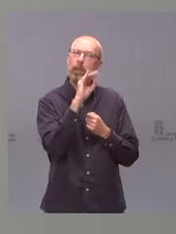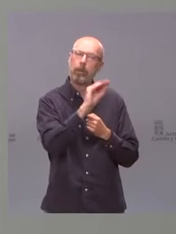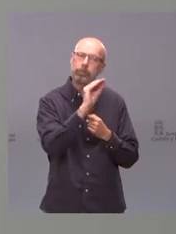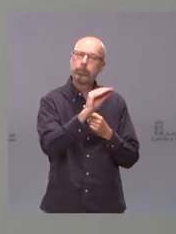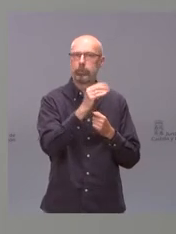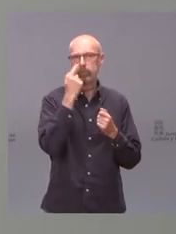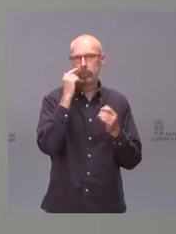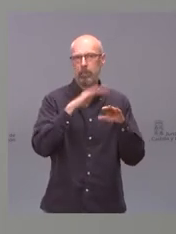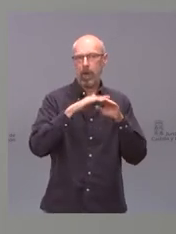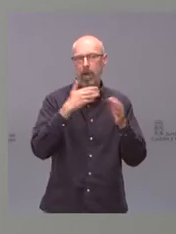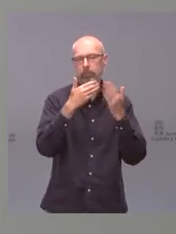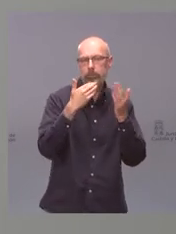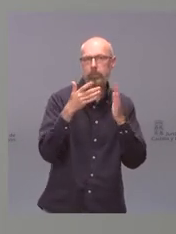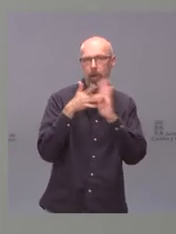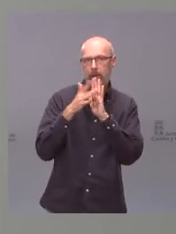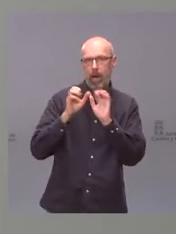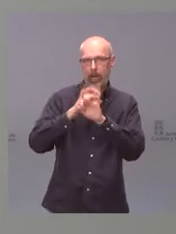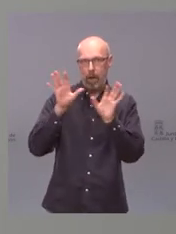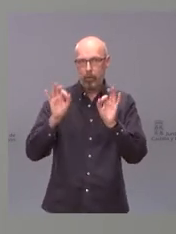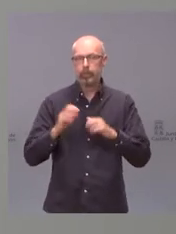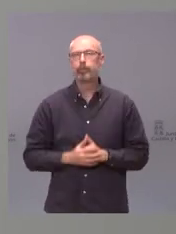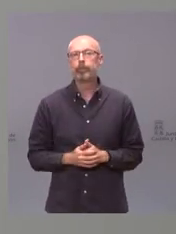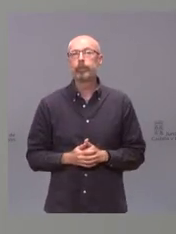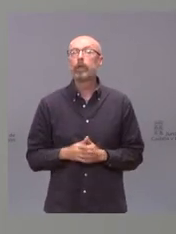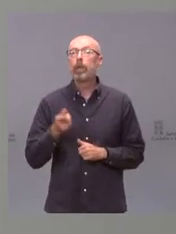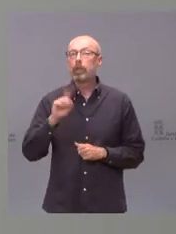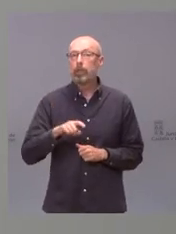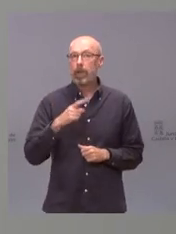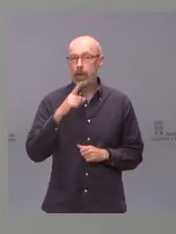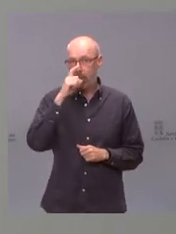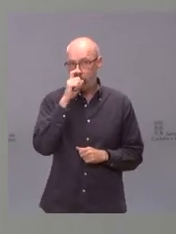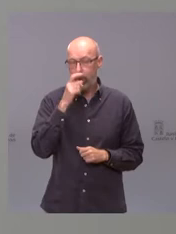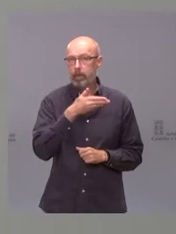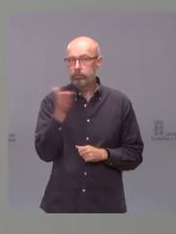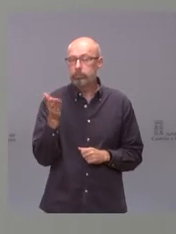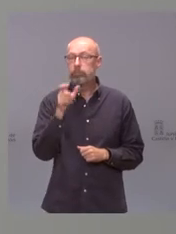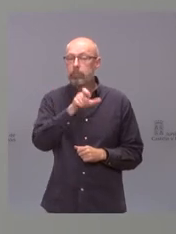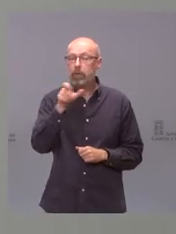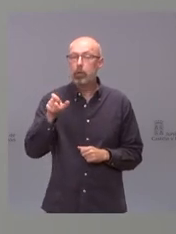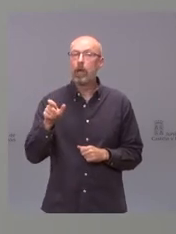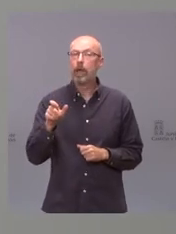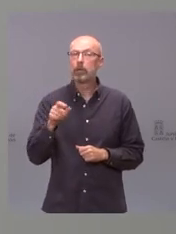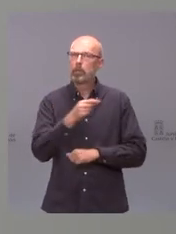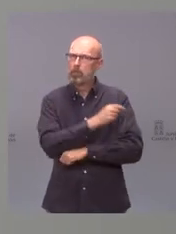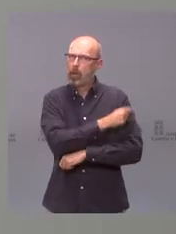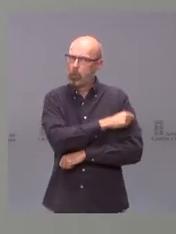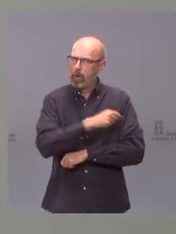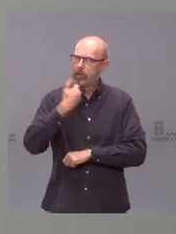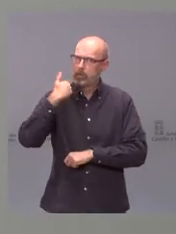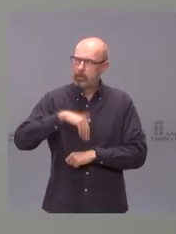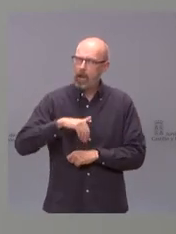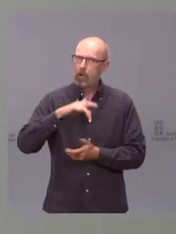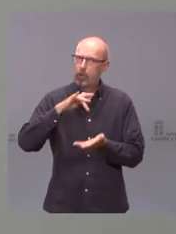respuesta. Quiero también recordar a todas las personas que están vacunadas que en la